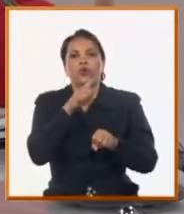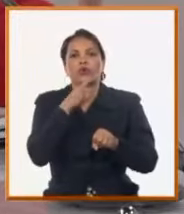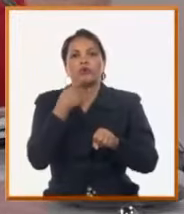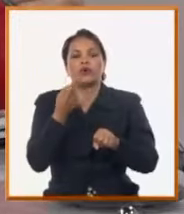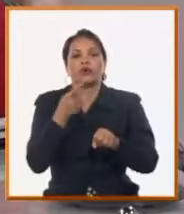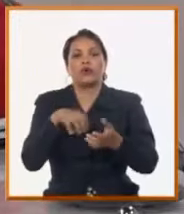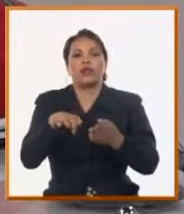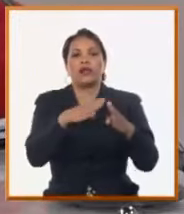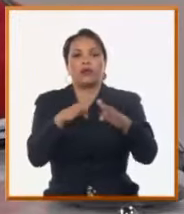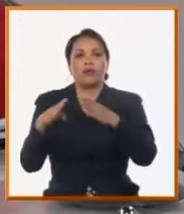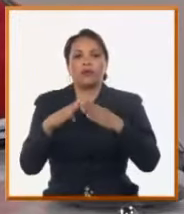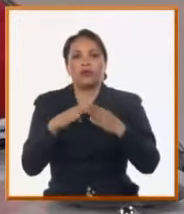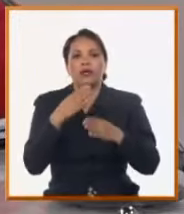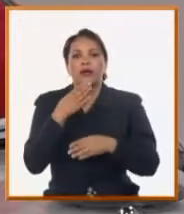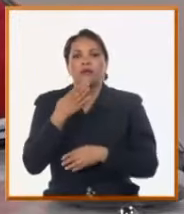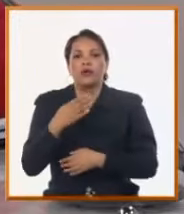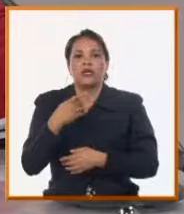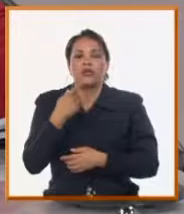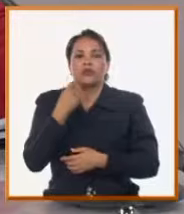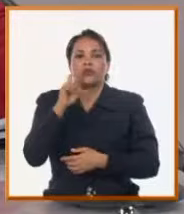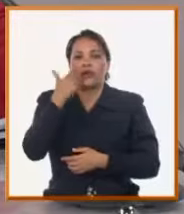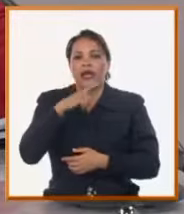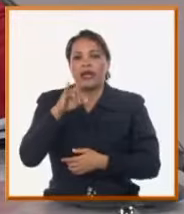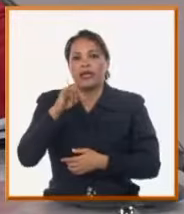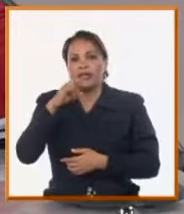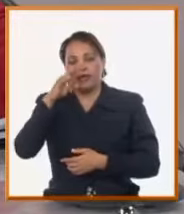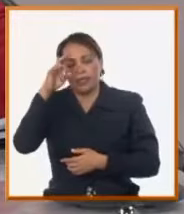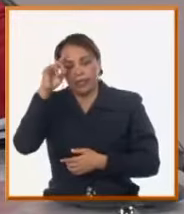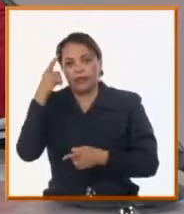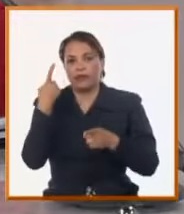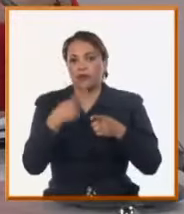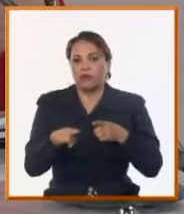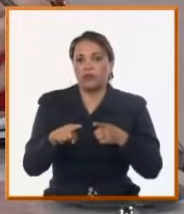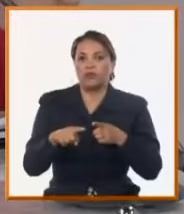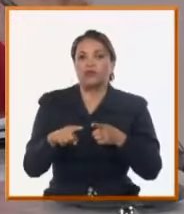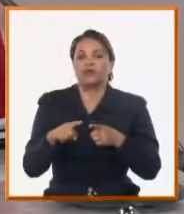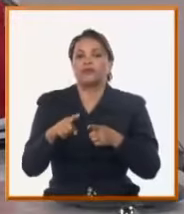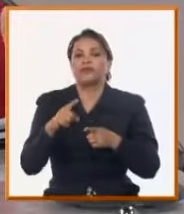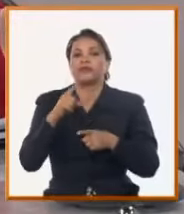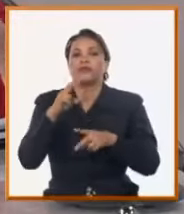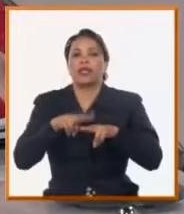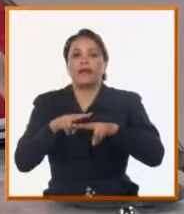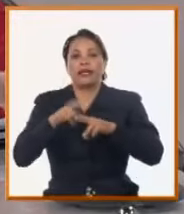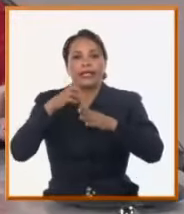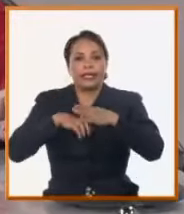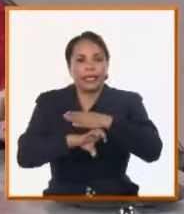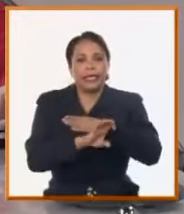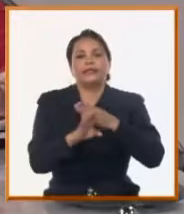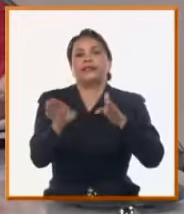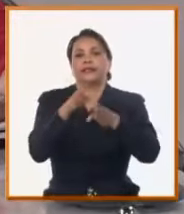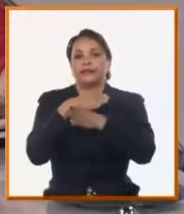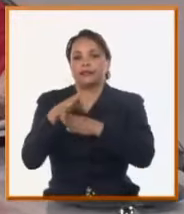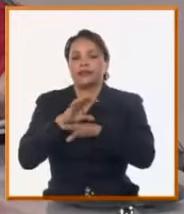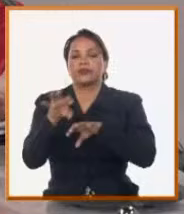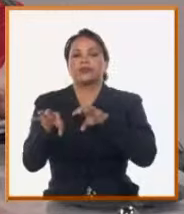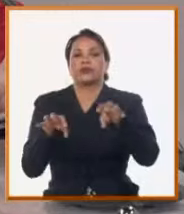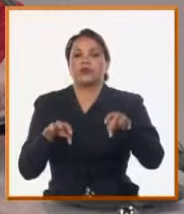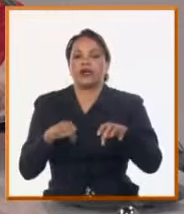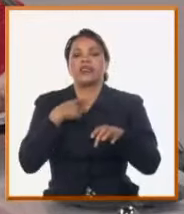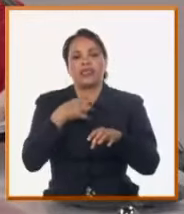Buenos Aires, como pasó ahora recientemente en Tierra Brava, en Habana del Este, y así todo un programa que tenemos para seguir